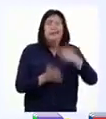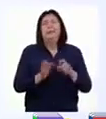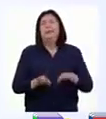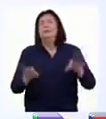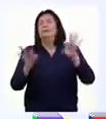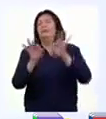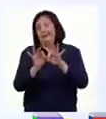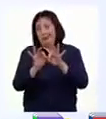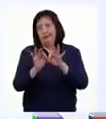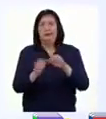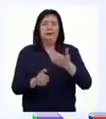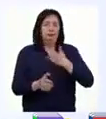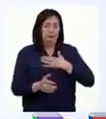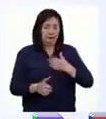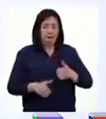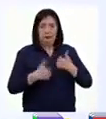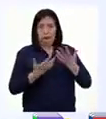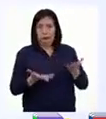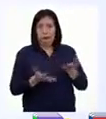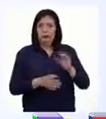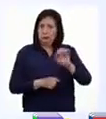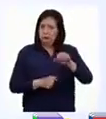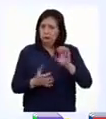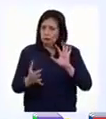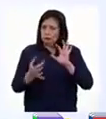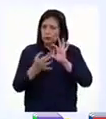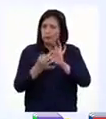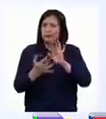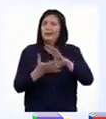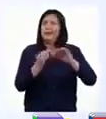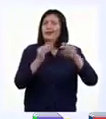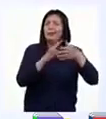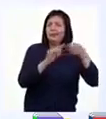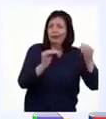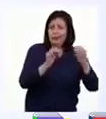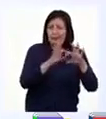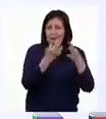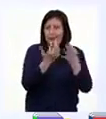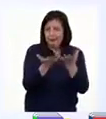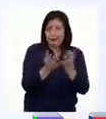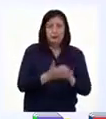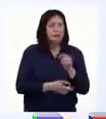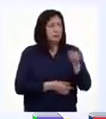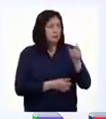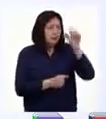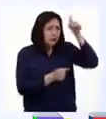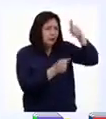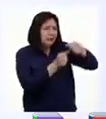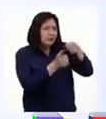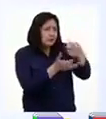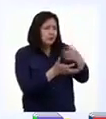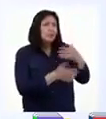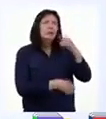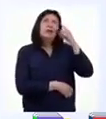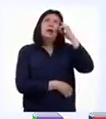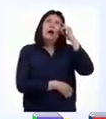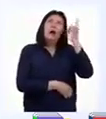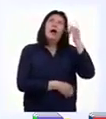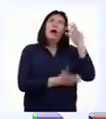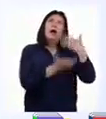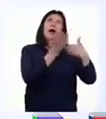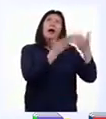importantes que son en nuestras vidas, porque nos conectan con nuestra historia familiar. Estos recuerdos nos traen a la memoria